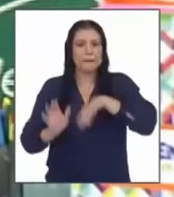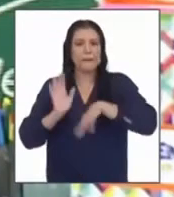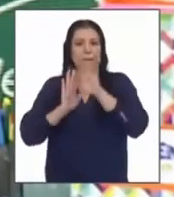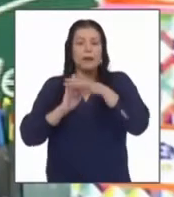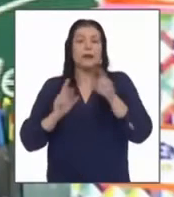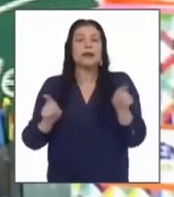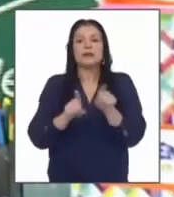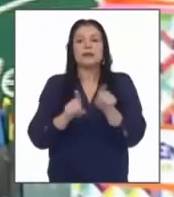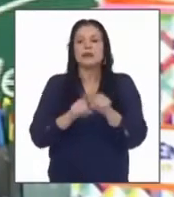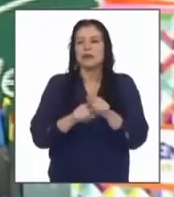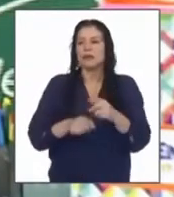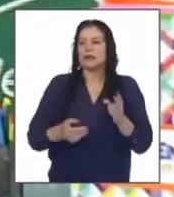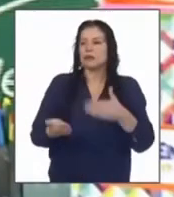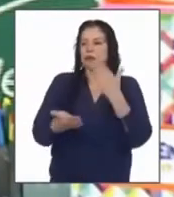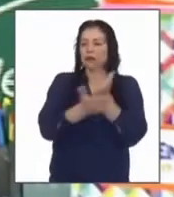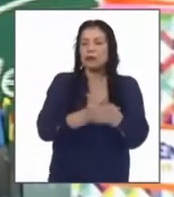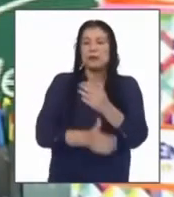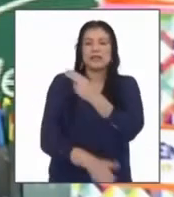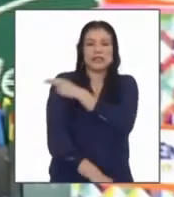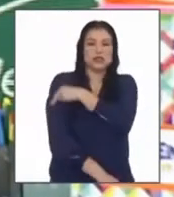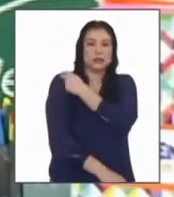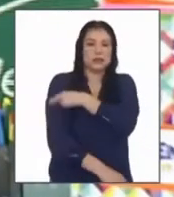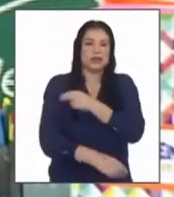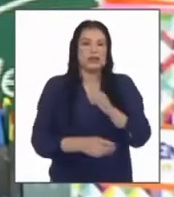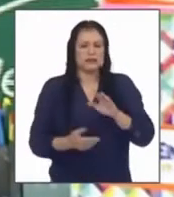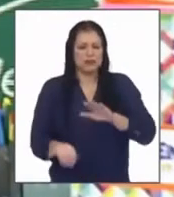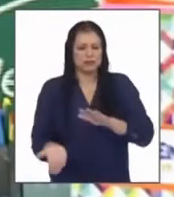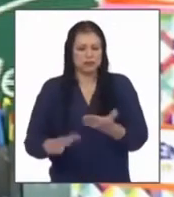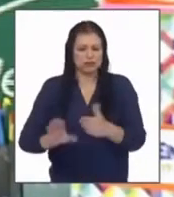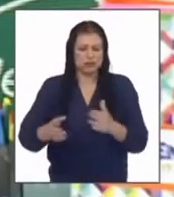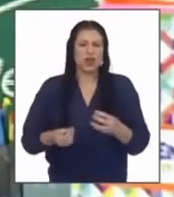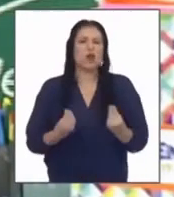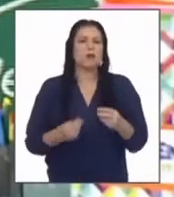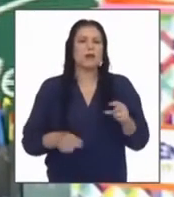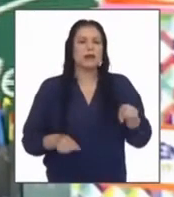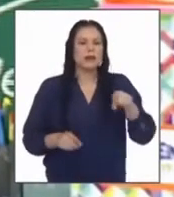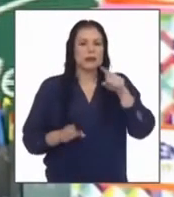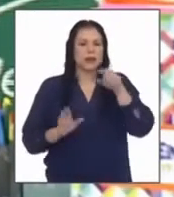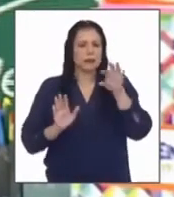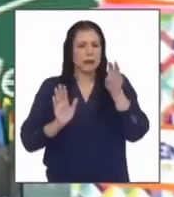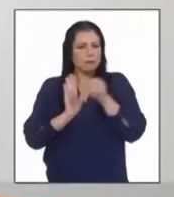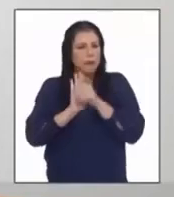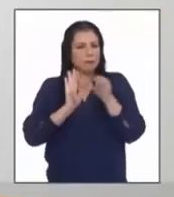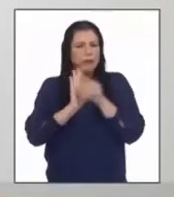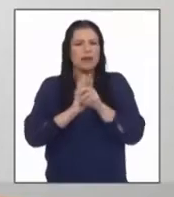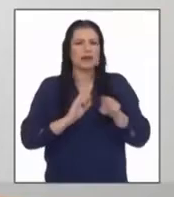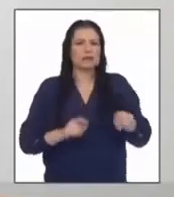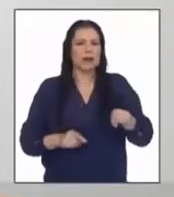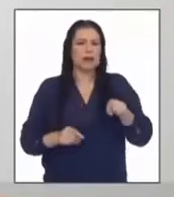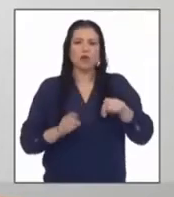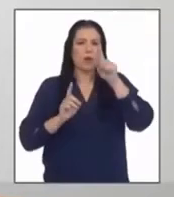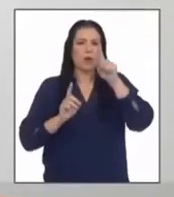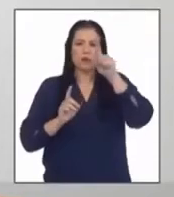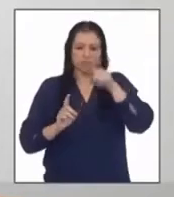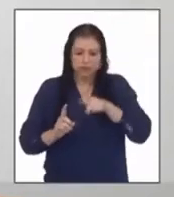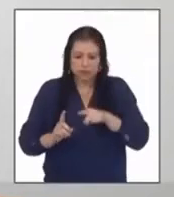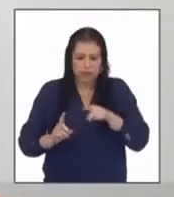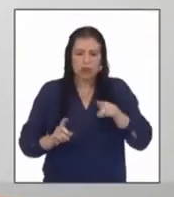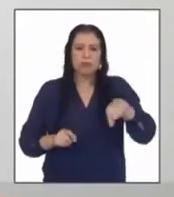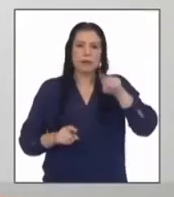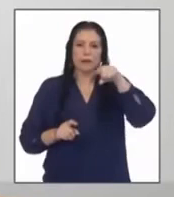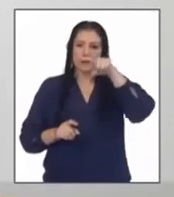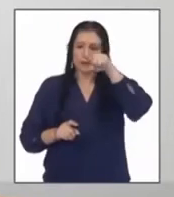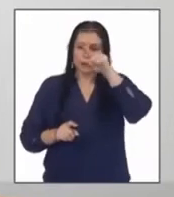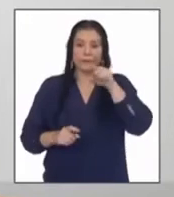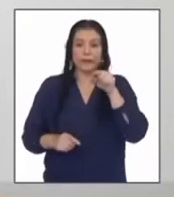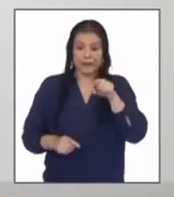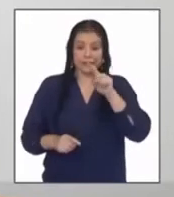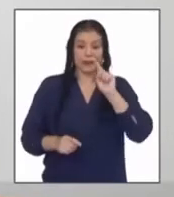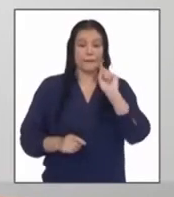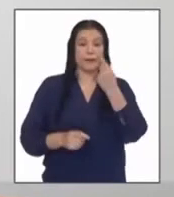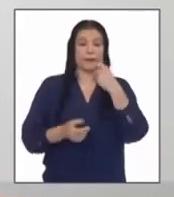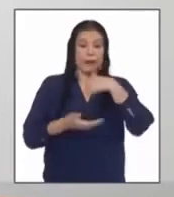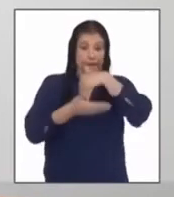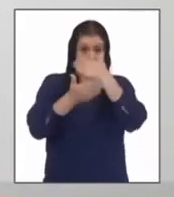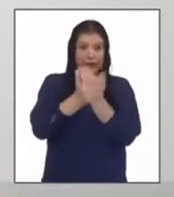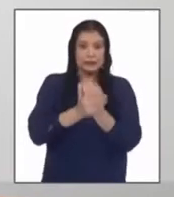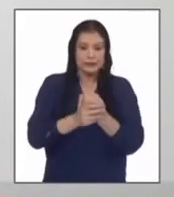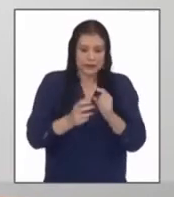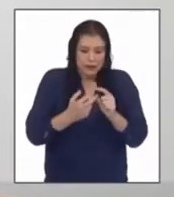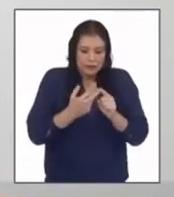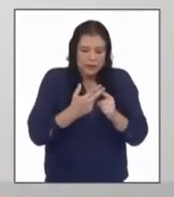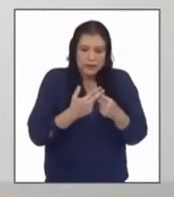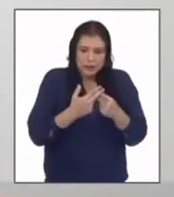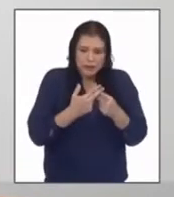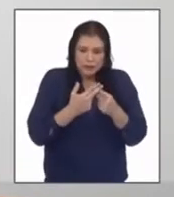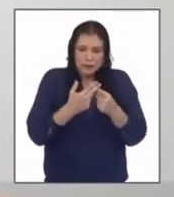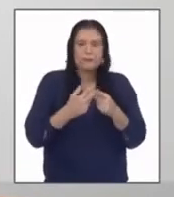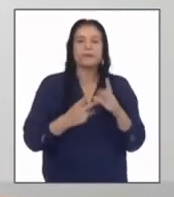crítica de los hospitales el número de víctimas y la curva de contagios que no llega a aplanarse en esta primera parte está la introducción al